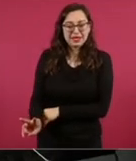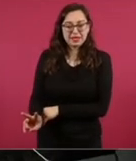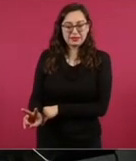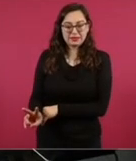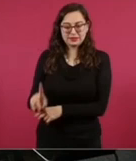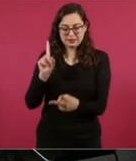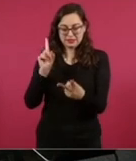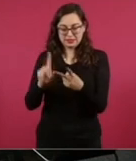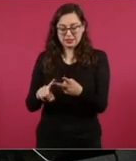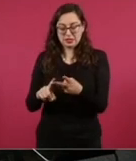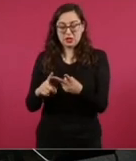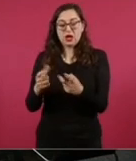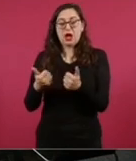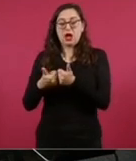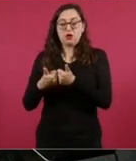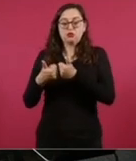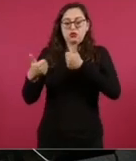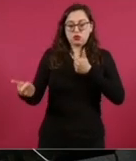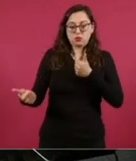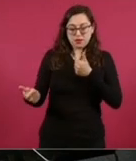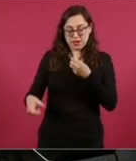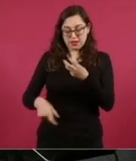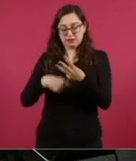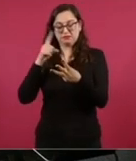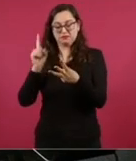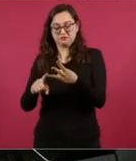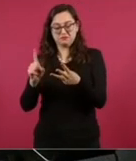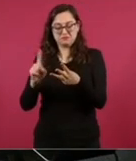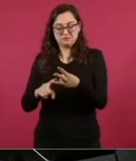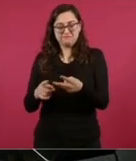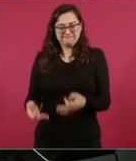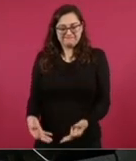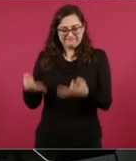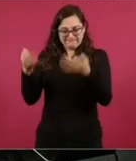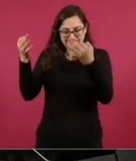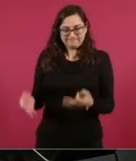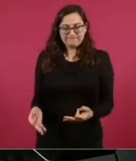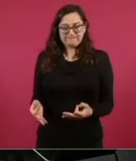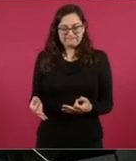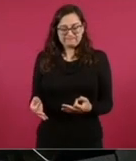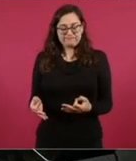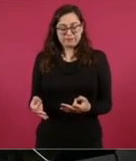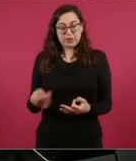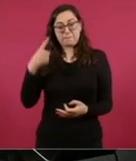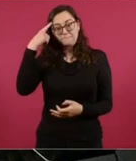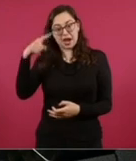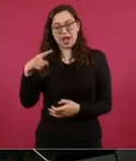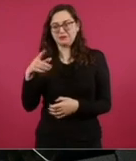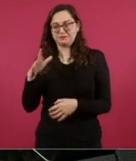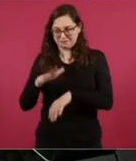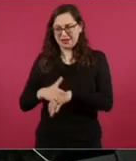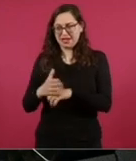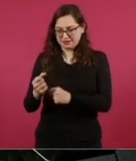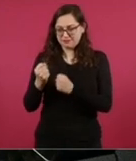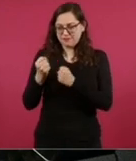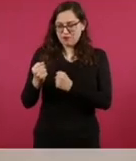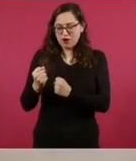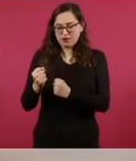autonomía y legitimidad, fortaleciendo así el Estado de derecho